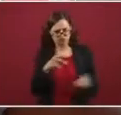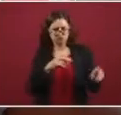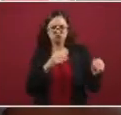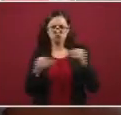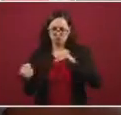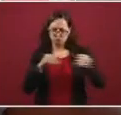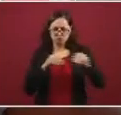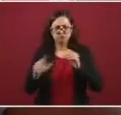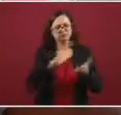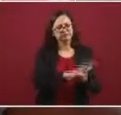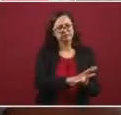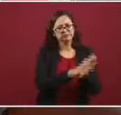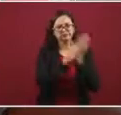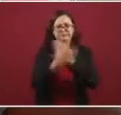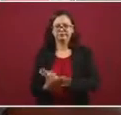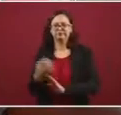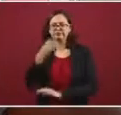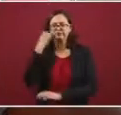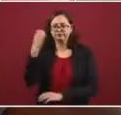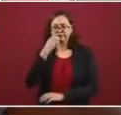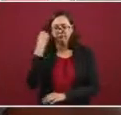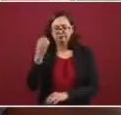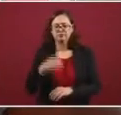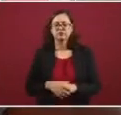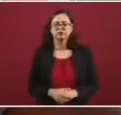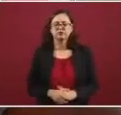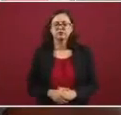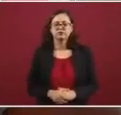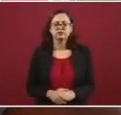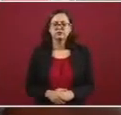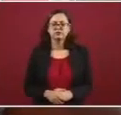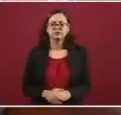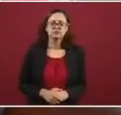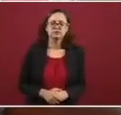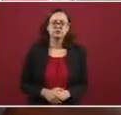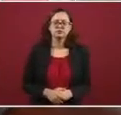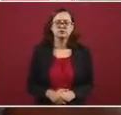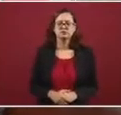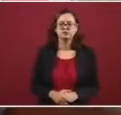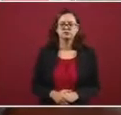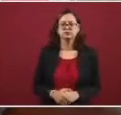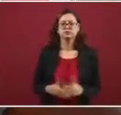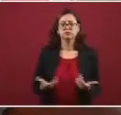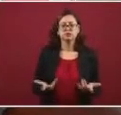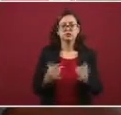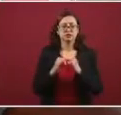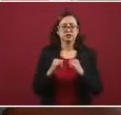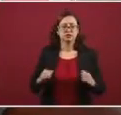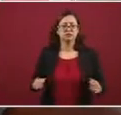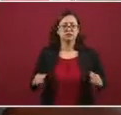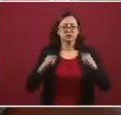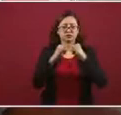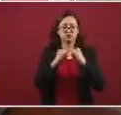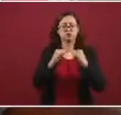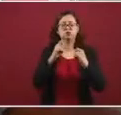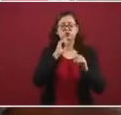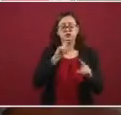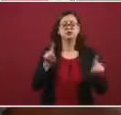Además de las subastas sociales, otro instrumento que también el Instituto para Devolverle al Pueblo lo Robado